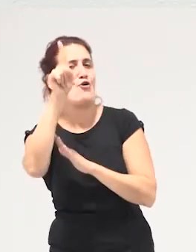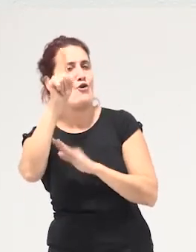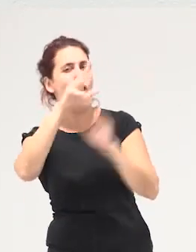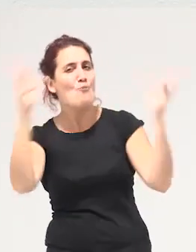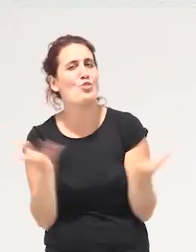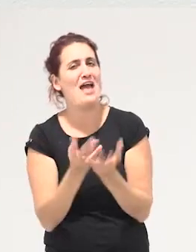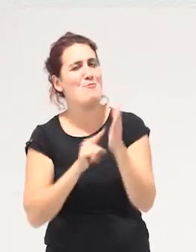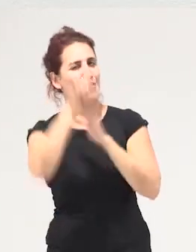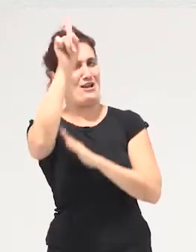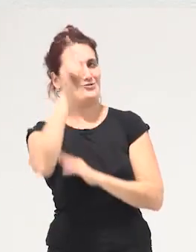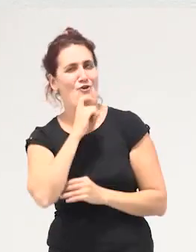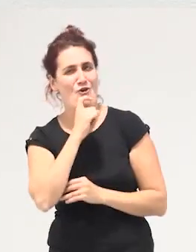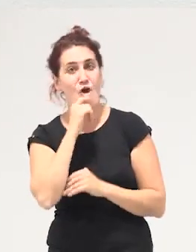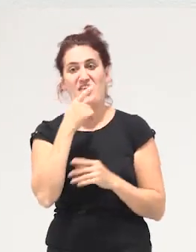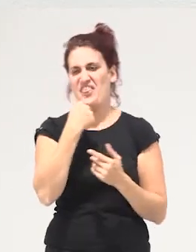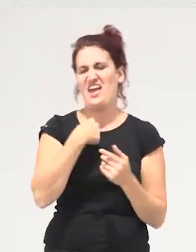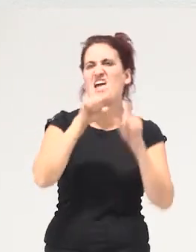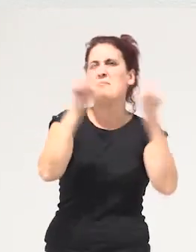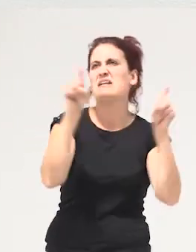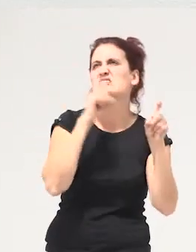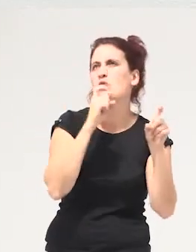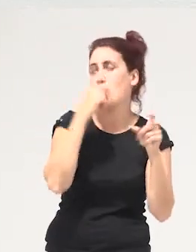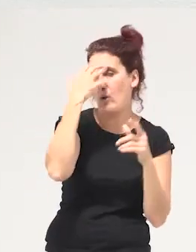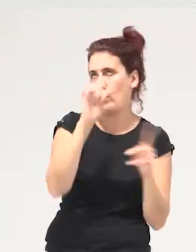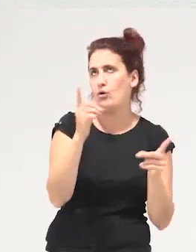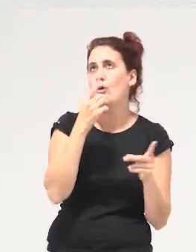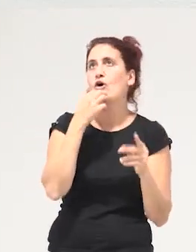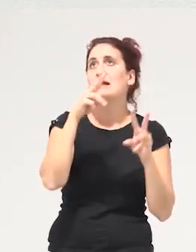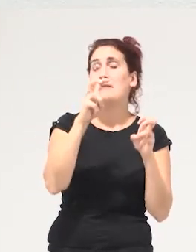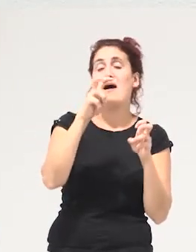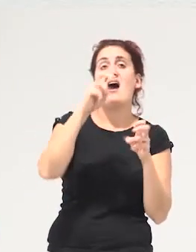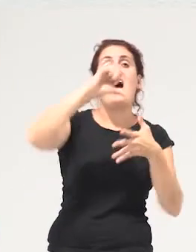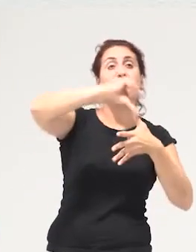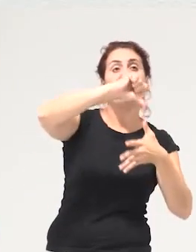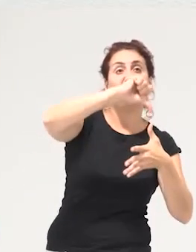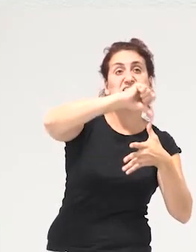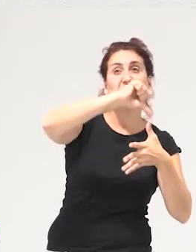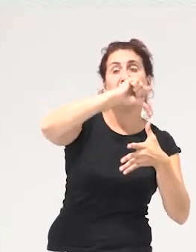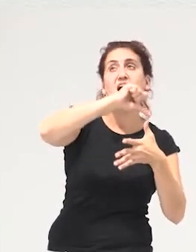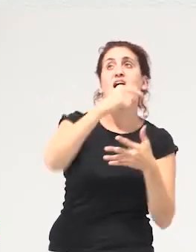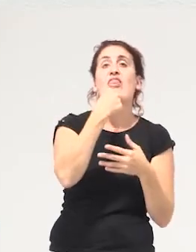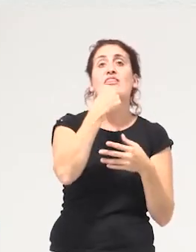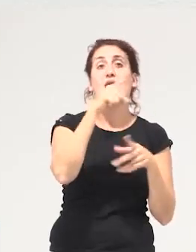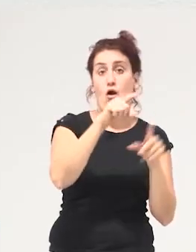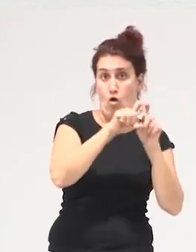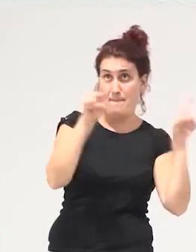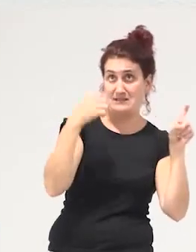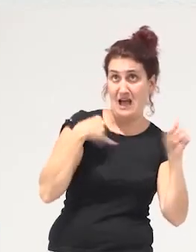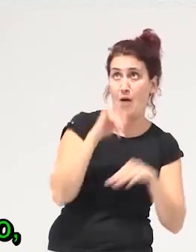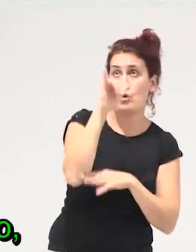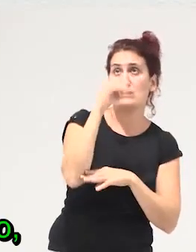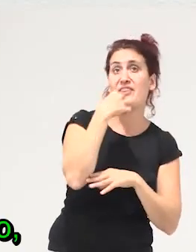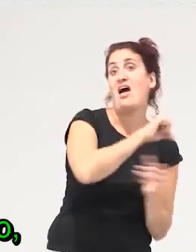entonces te enseñaban cómo las fresas se producían no me acuerdo en el cono sur en América Latina y entonces luego se llevaban por esta compañía a